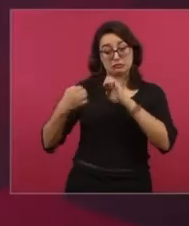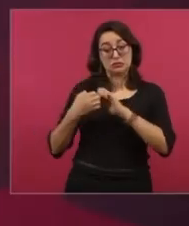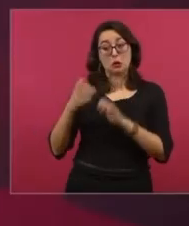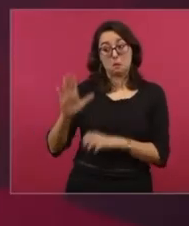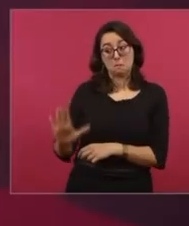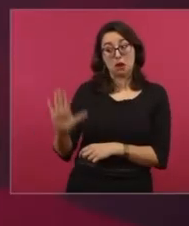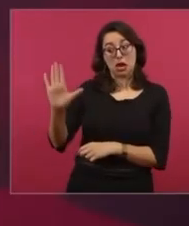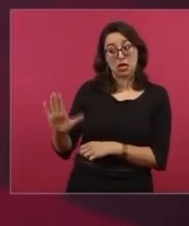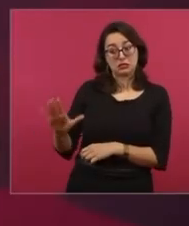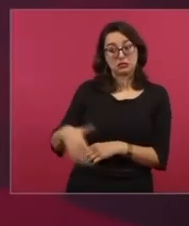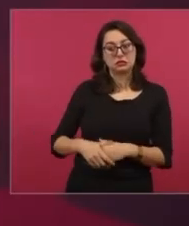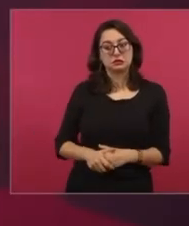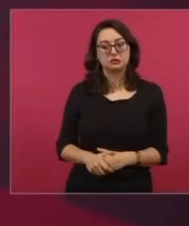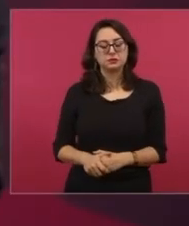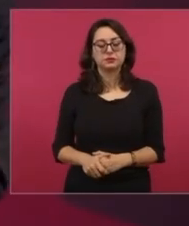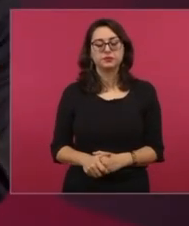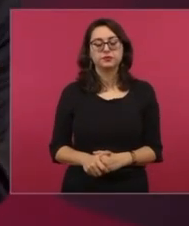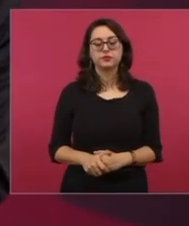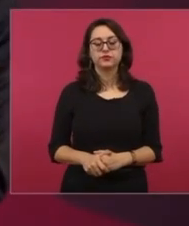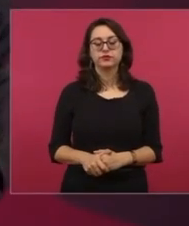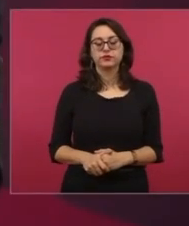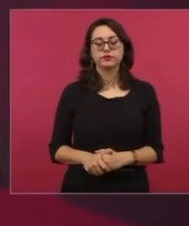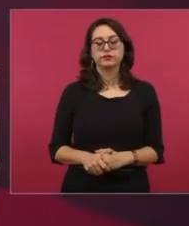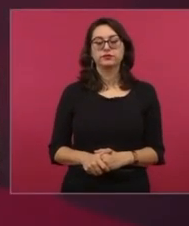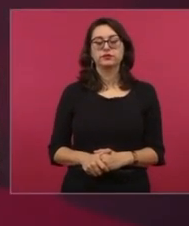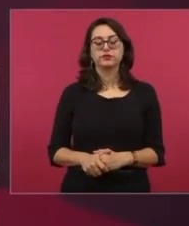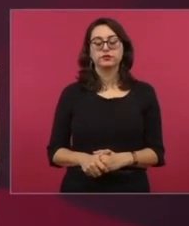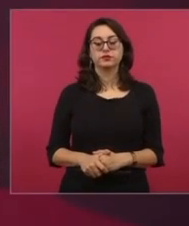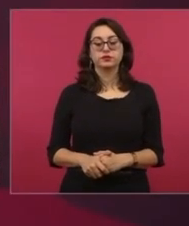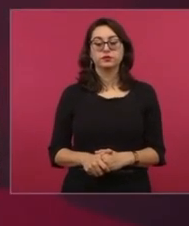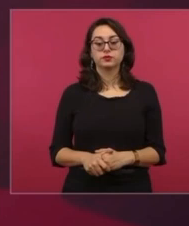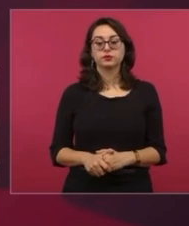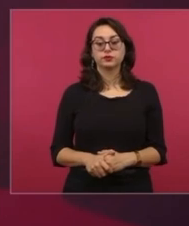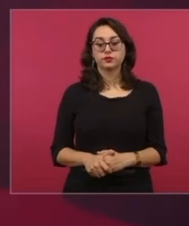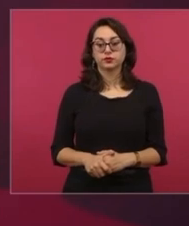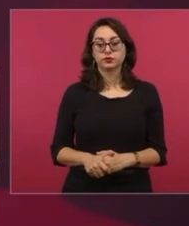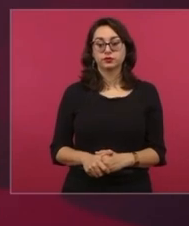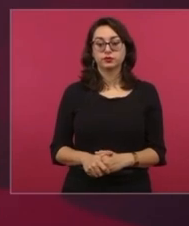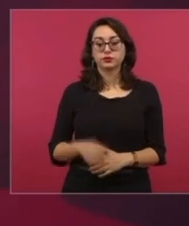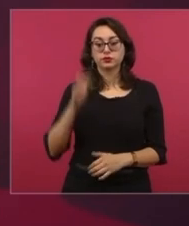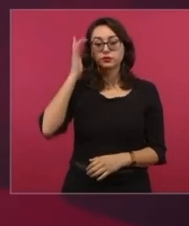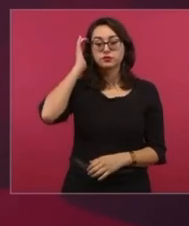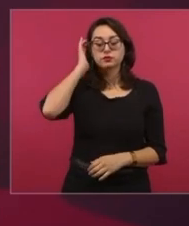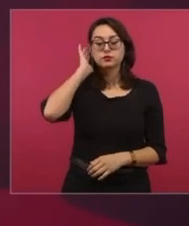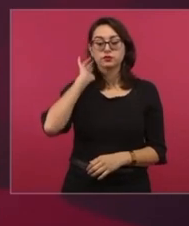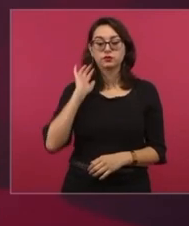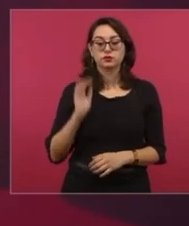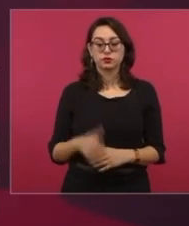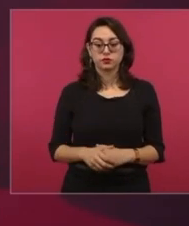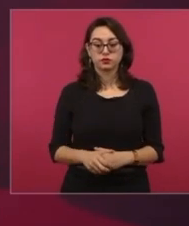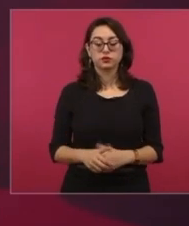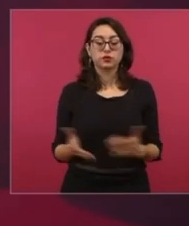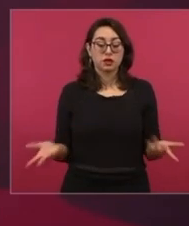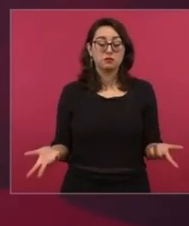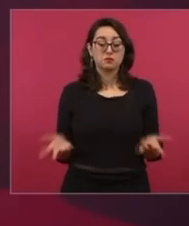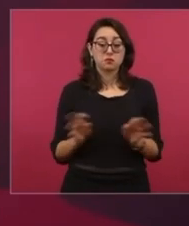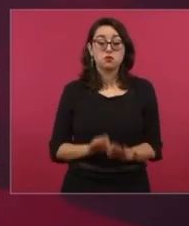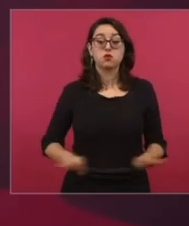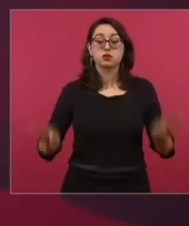Sí, yo pienso que hace falta seguir llevando a cabo reformas